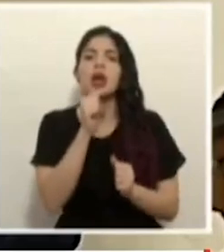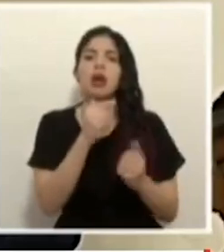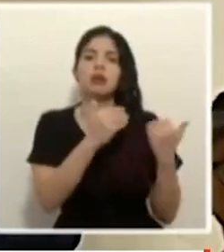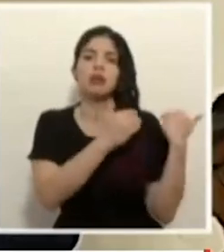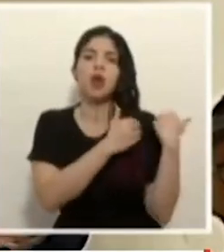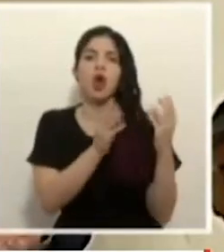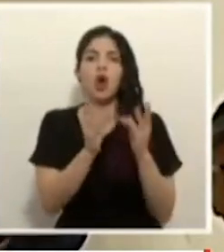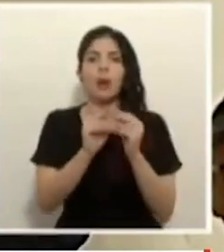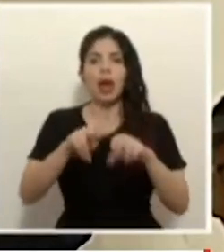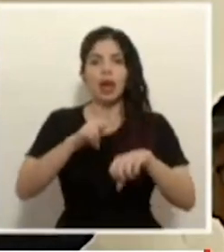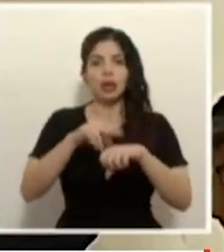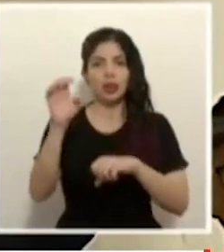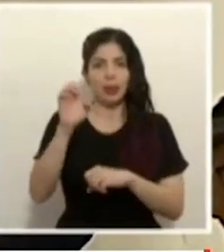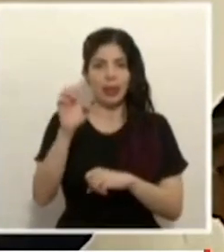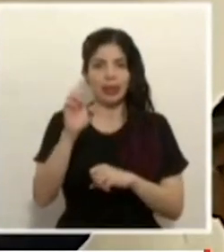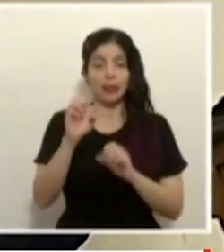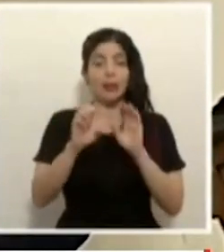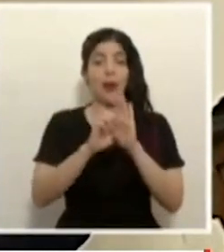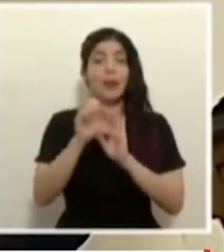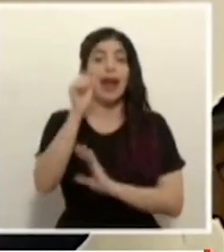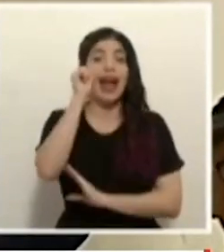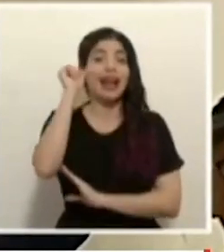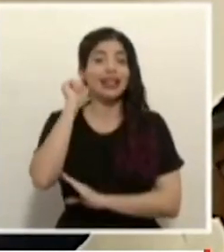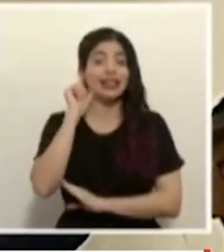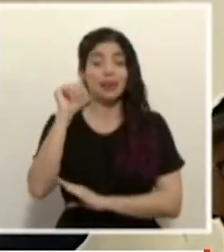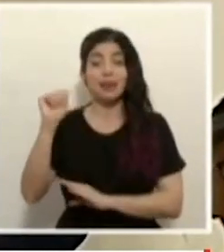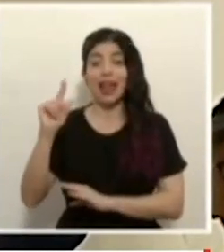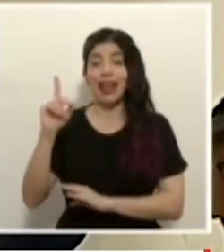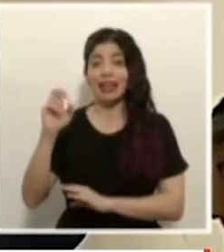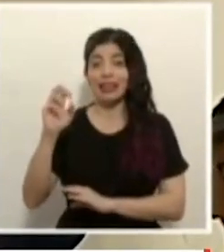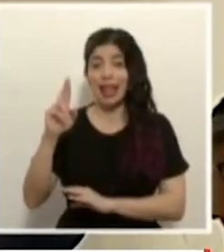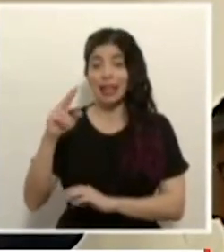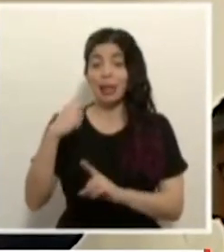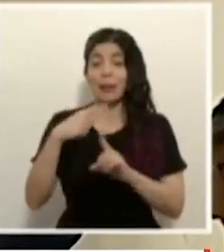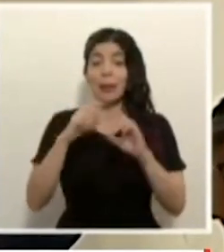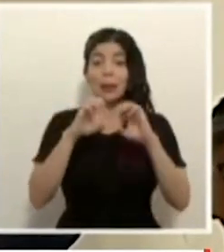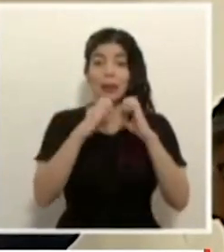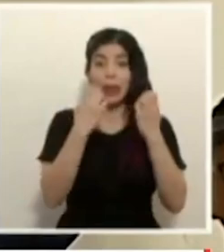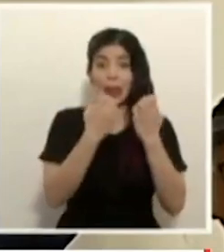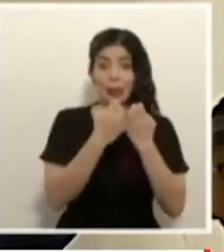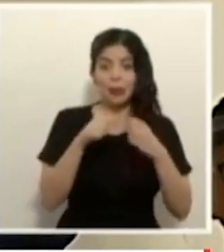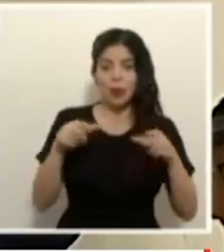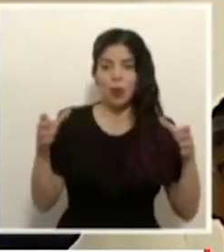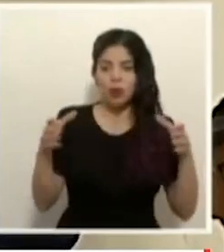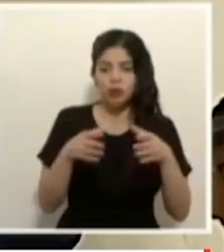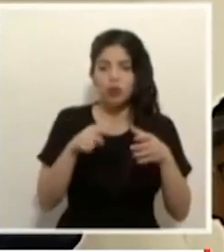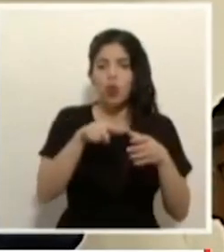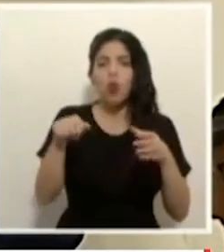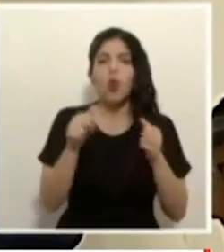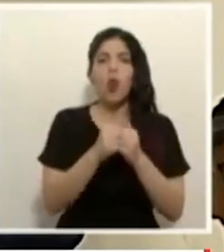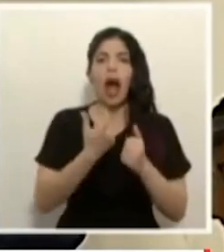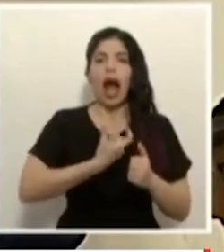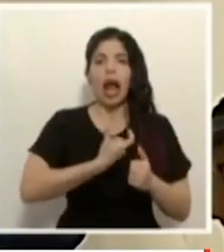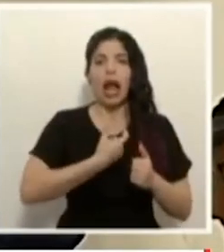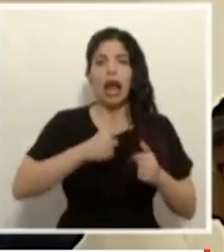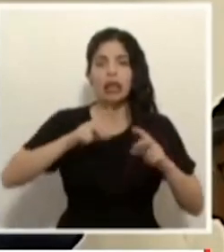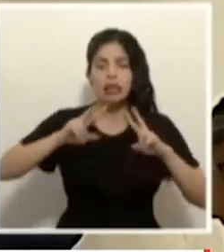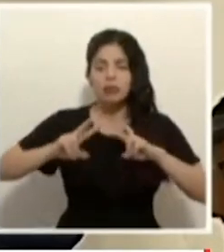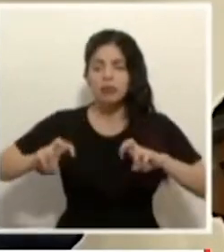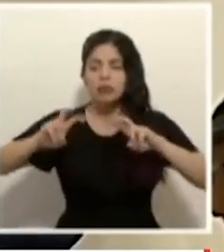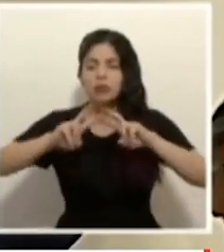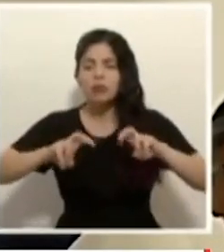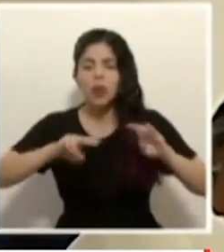casualmente el día de ayer don Alexander y el equipo de la comisión tuvo una sesión larga con alcaldes revisando protocolos